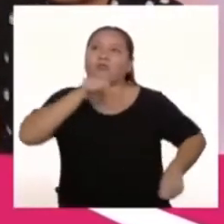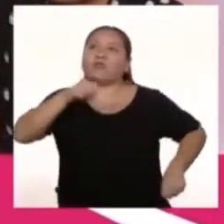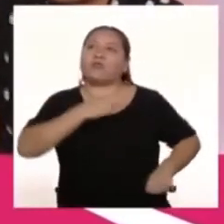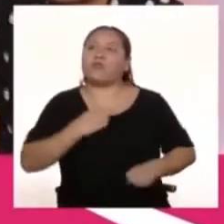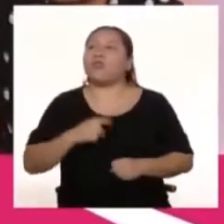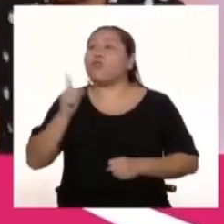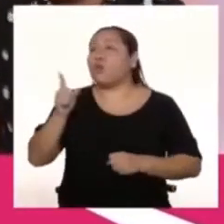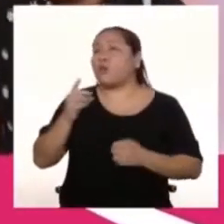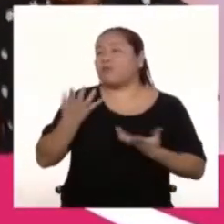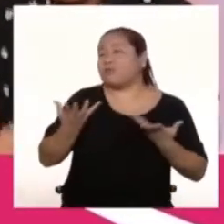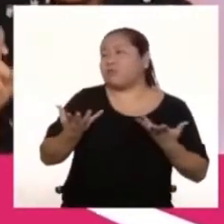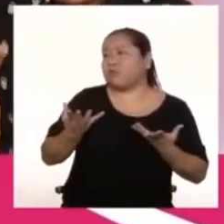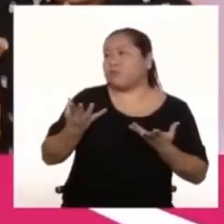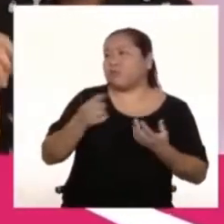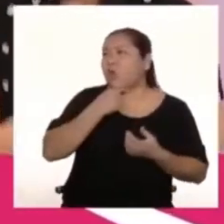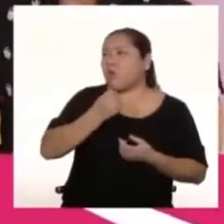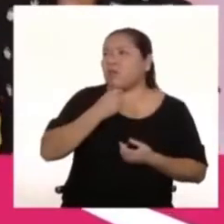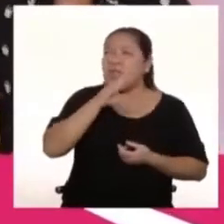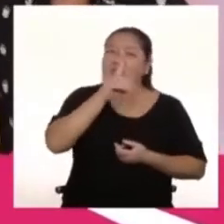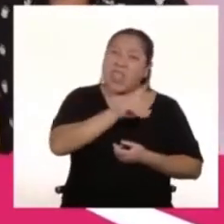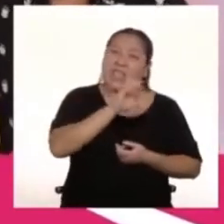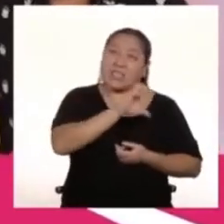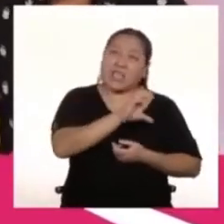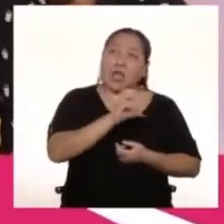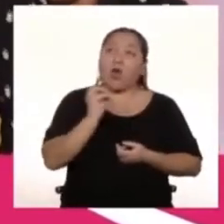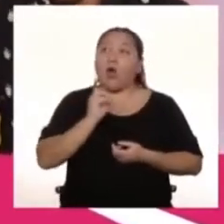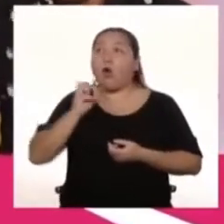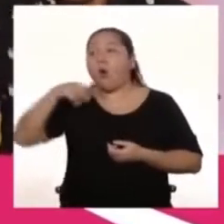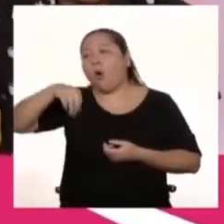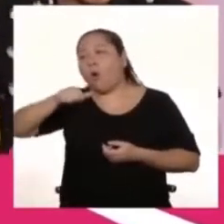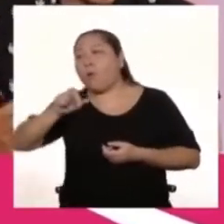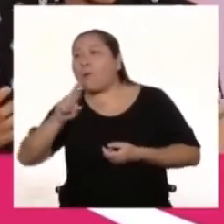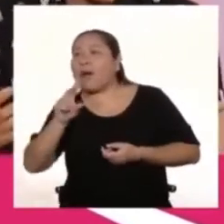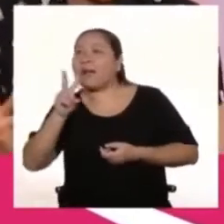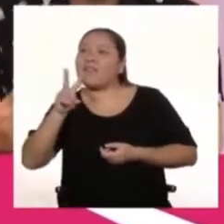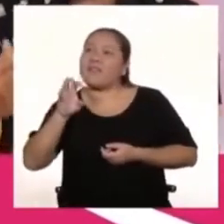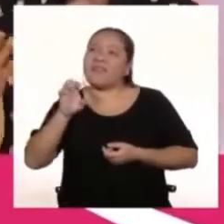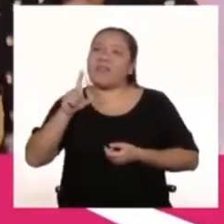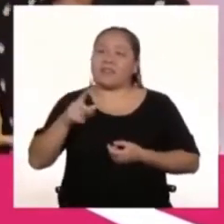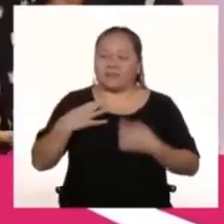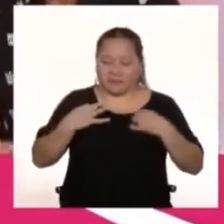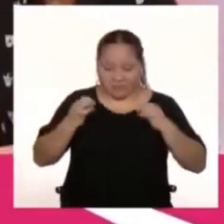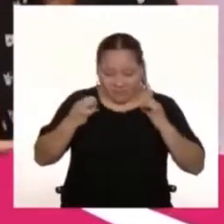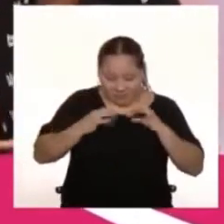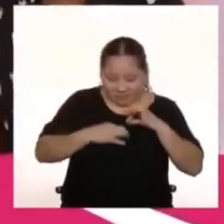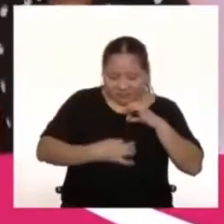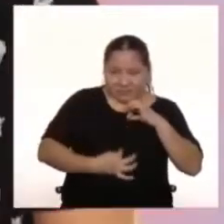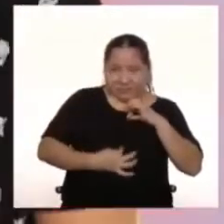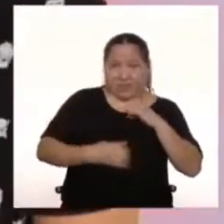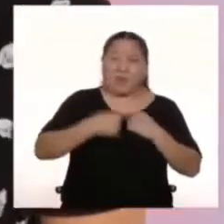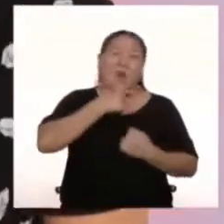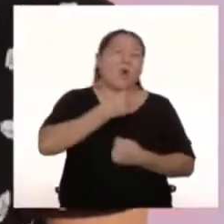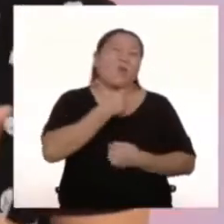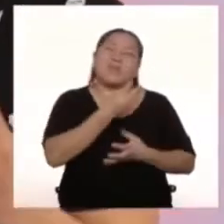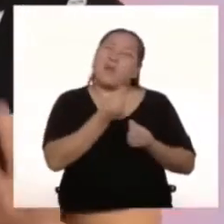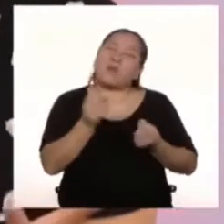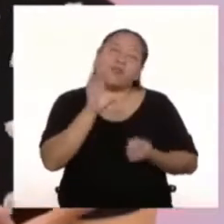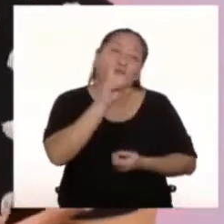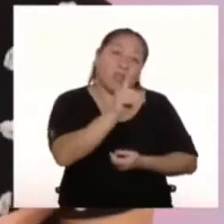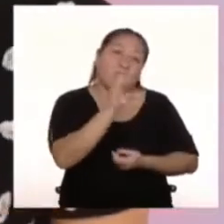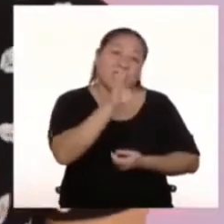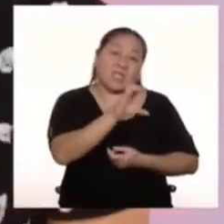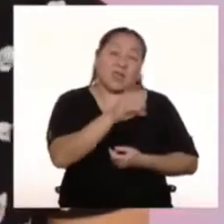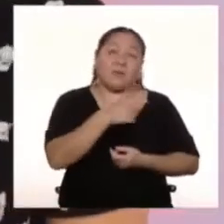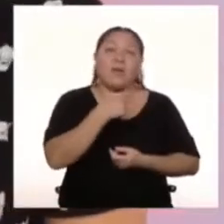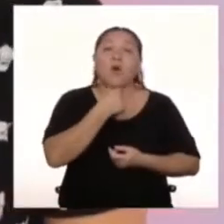o Marvel Creo que mi camisa me delata un poco En realidad me gusta mucho DC Sobre todo